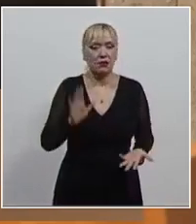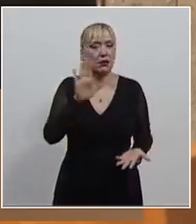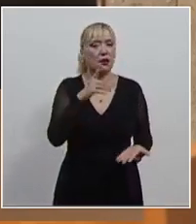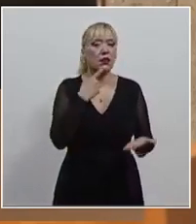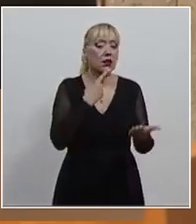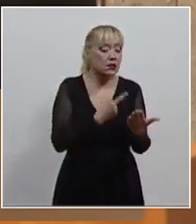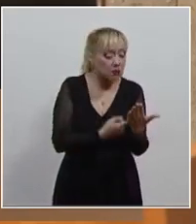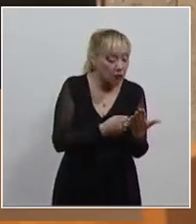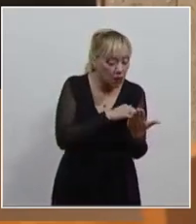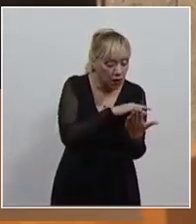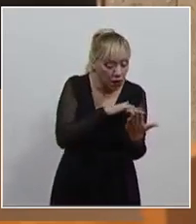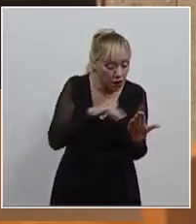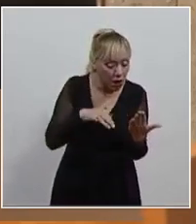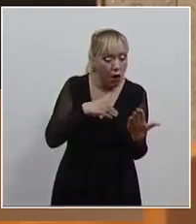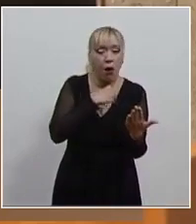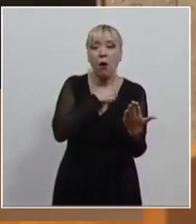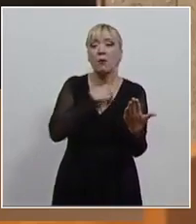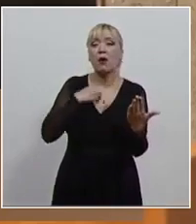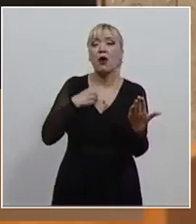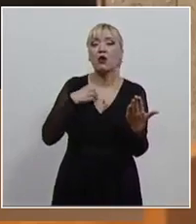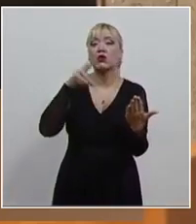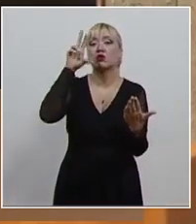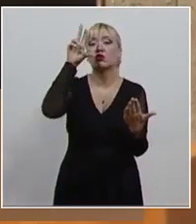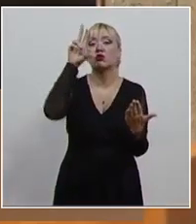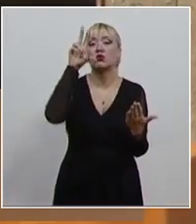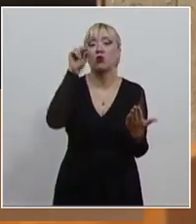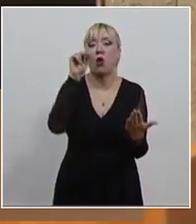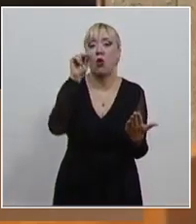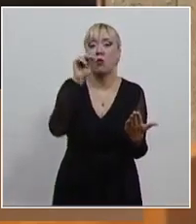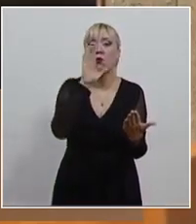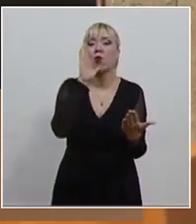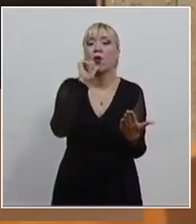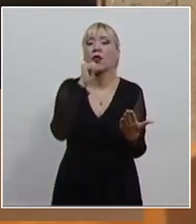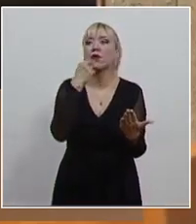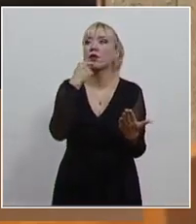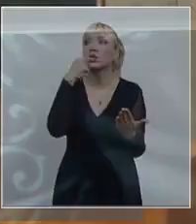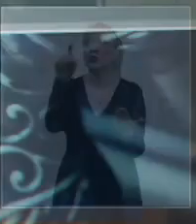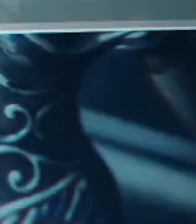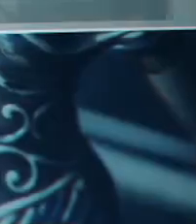obligación de no presentar denuncias falsas.